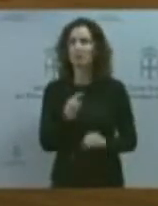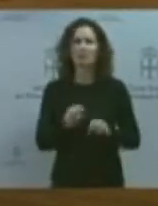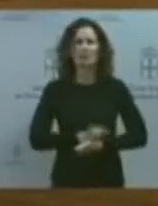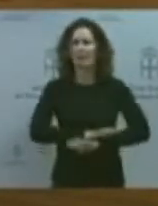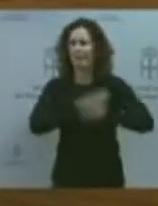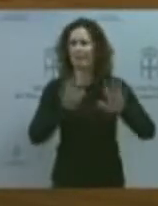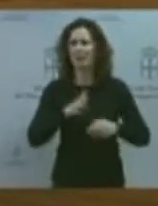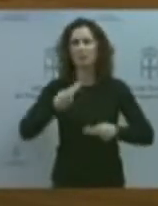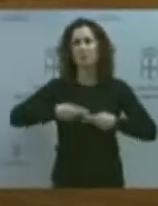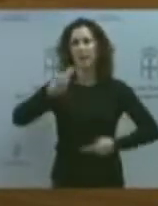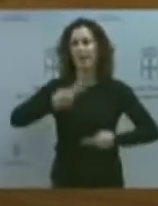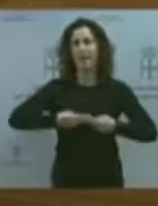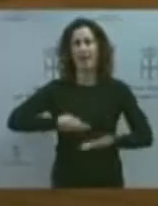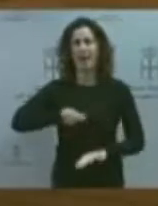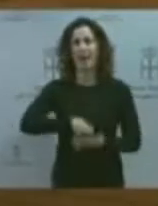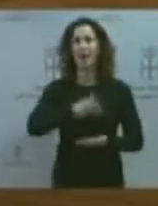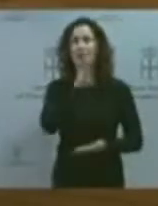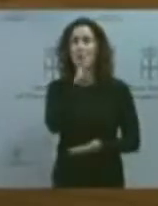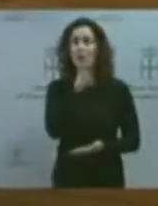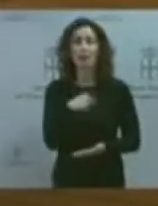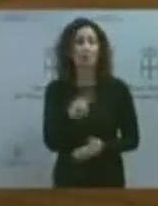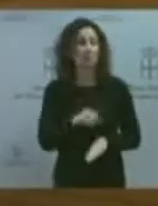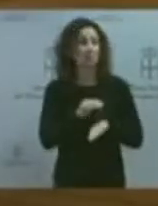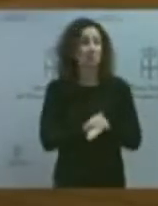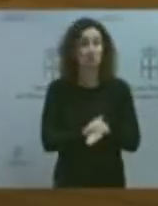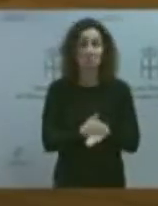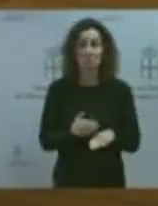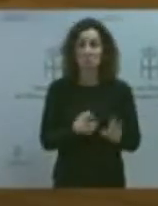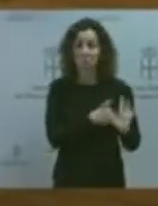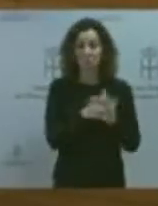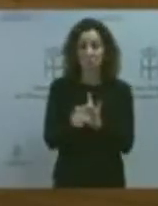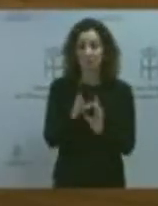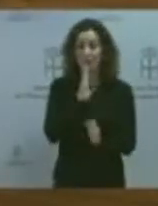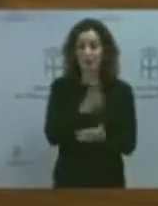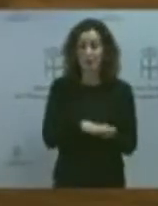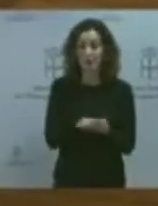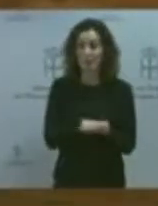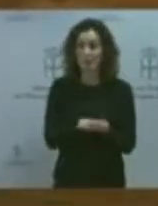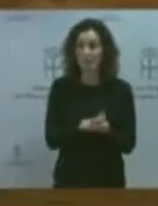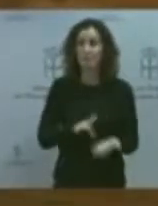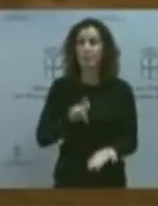cumpliendo, en relación con lo que yo he dicho en la comparecencia previa del programa de legislatura,